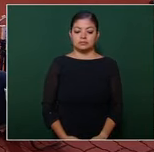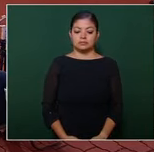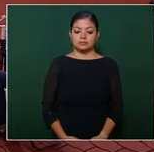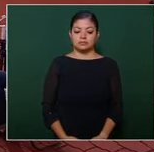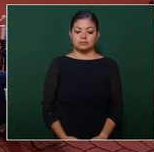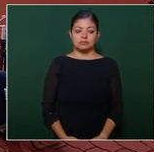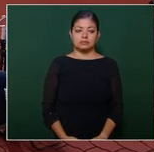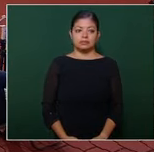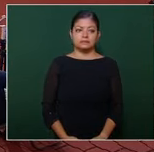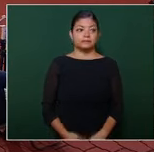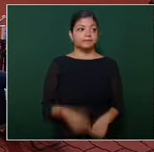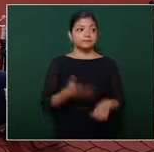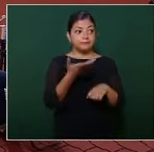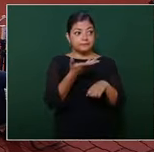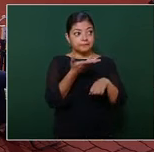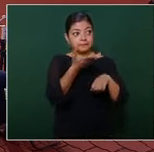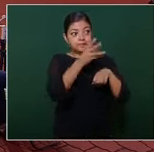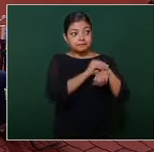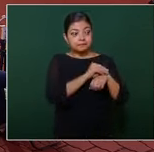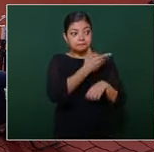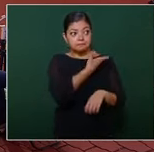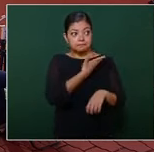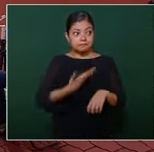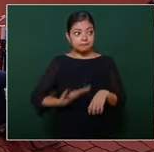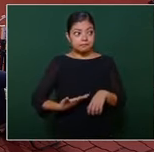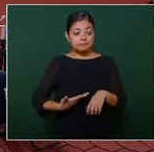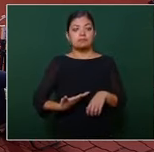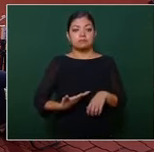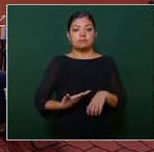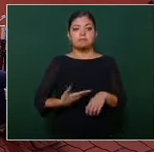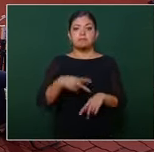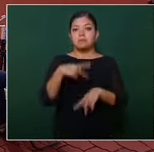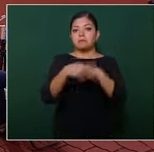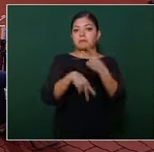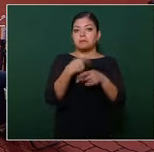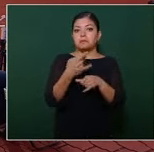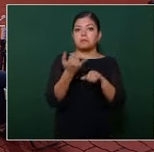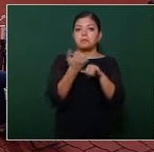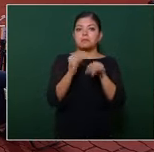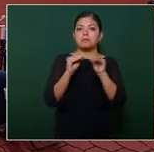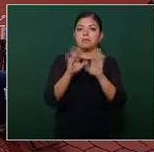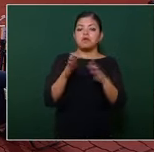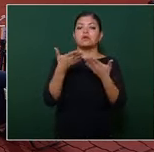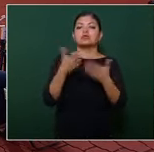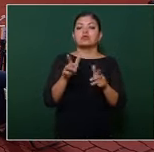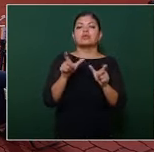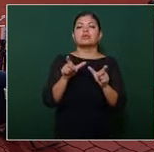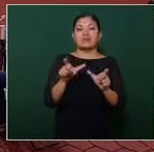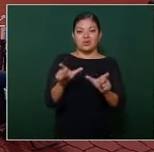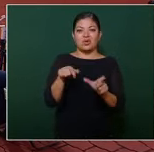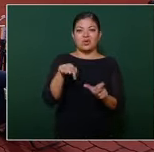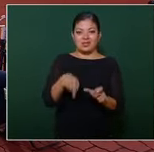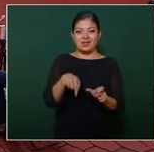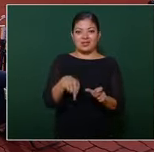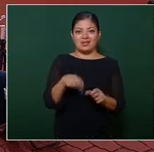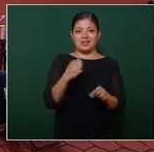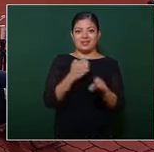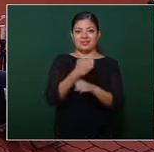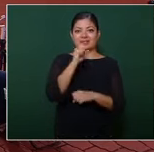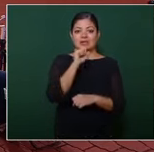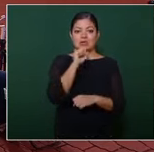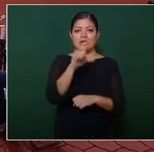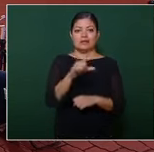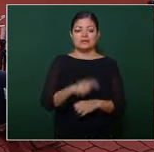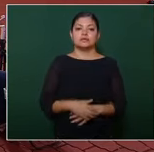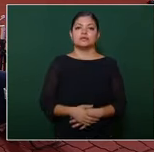Con su permiso, señor presidente. Vamos a informar sobre la situación de seguridad pública en el estado de Jalisco.